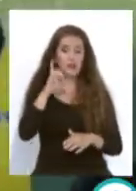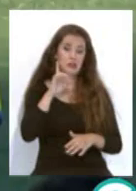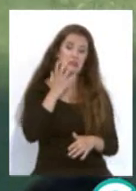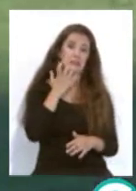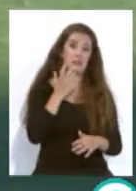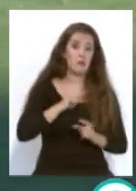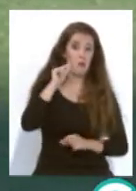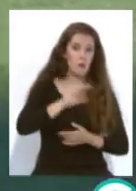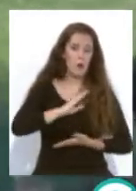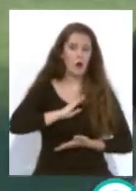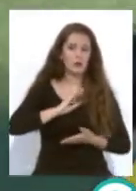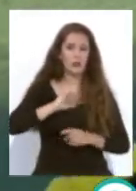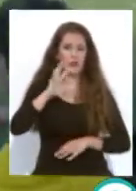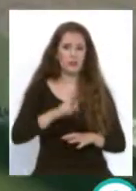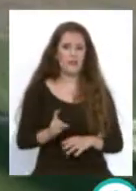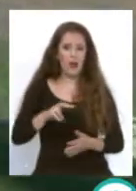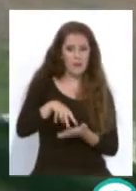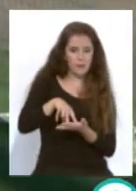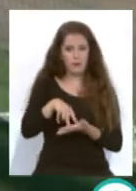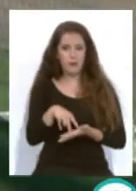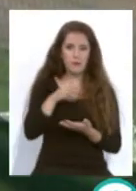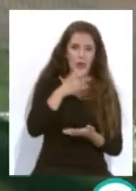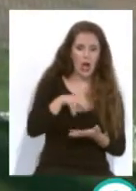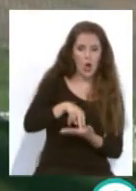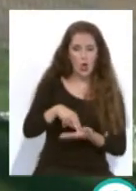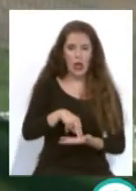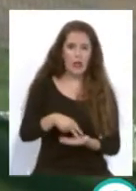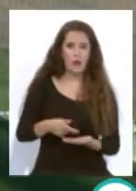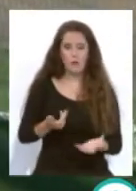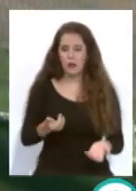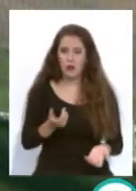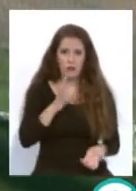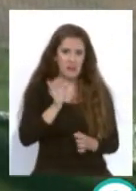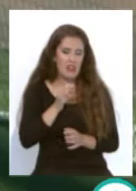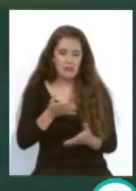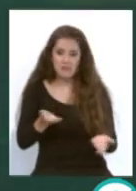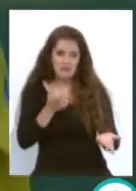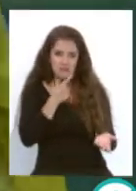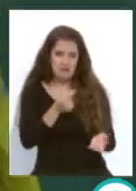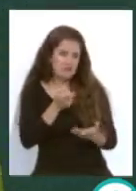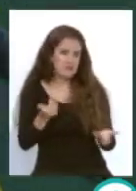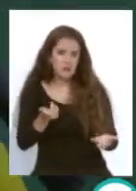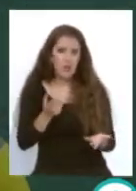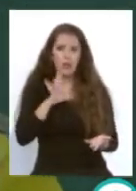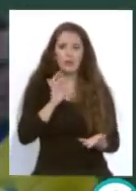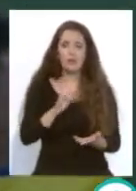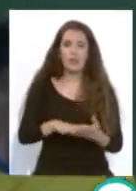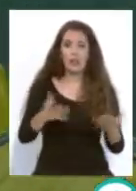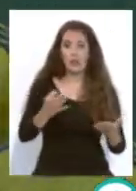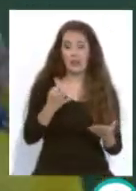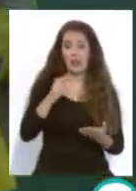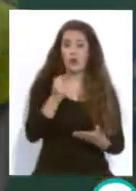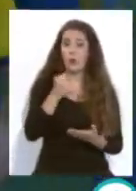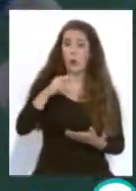mejor el portero no estuviera bien colocado y no viera la salida del balón yo creo que Juanma Pavón